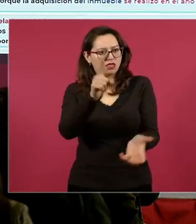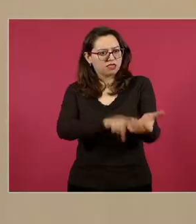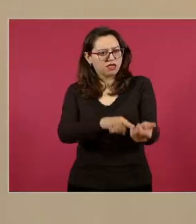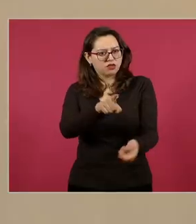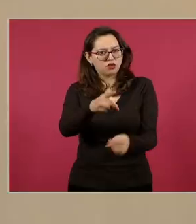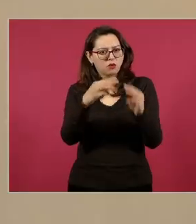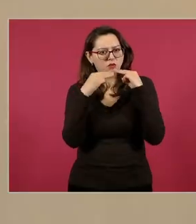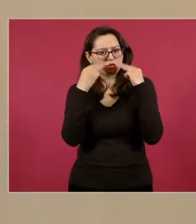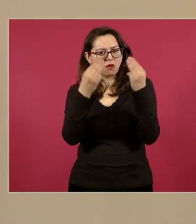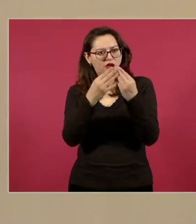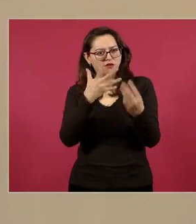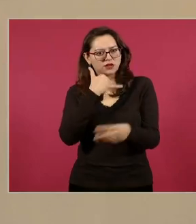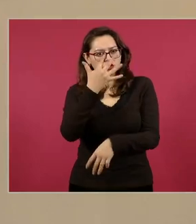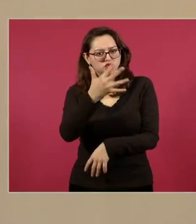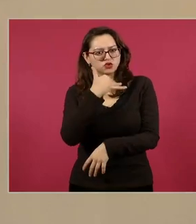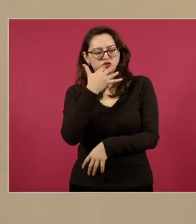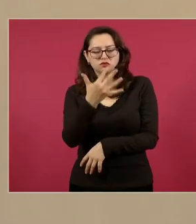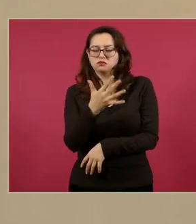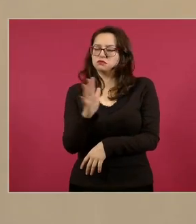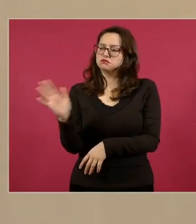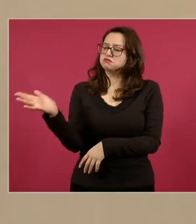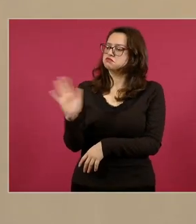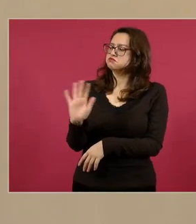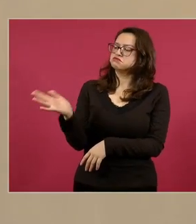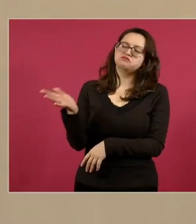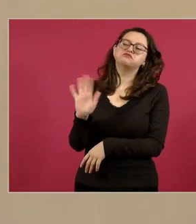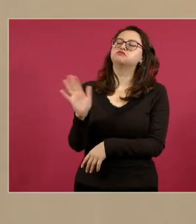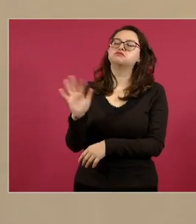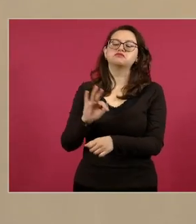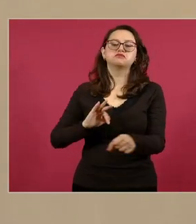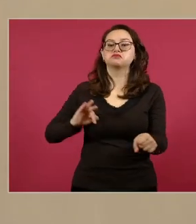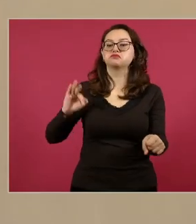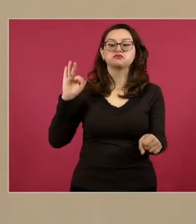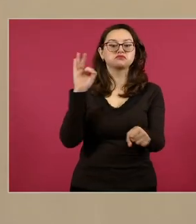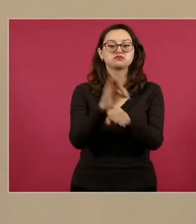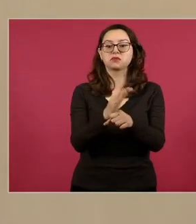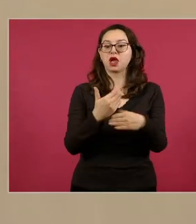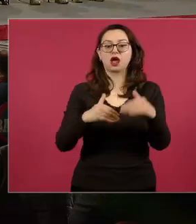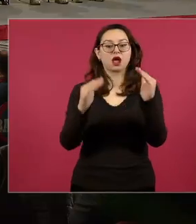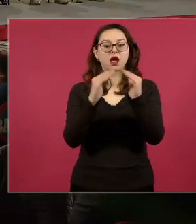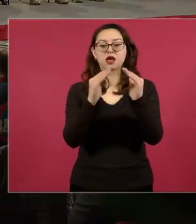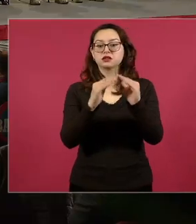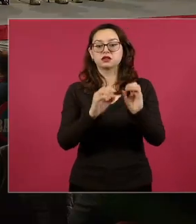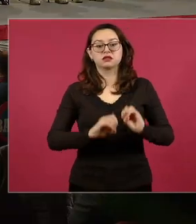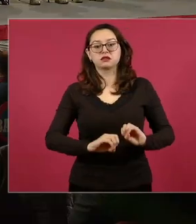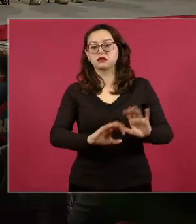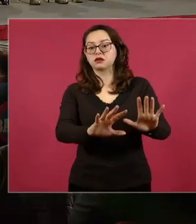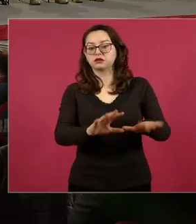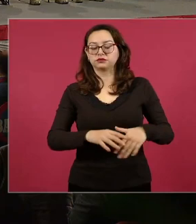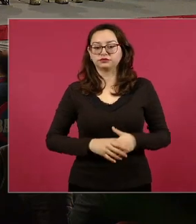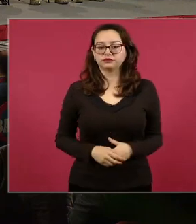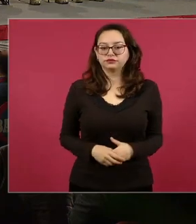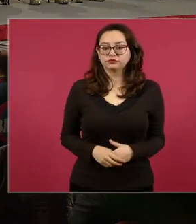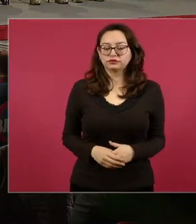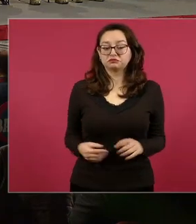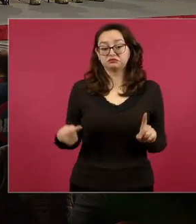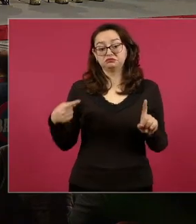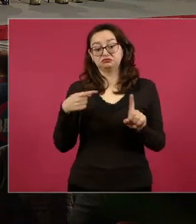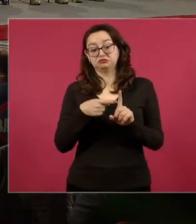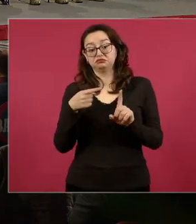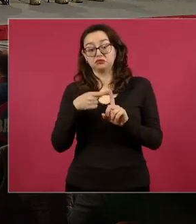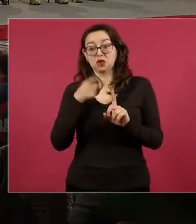levantar el aseguramiento del inmueble. La jueza refirió que a Emilio N. no le aplicaba la nueva